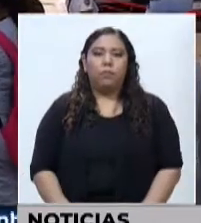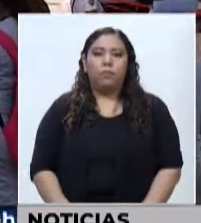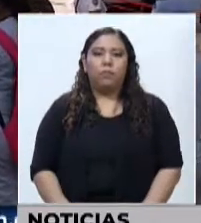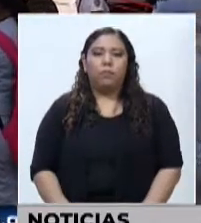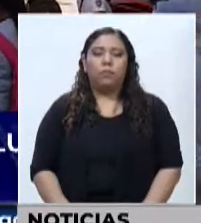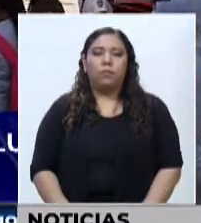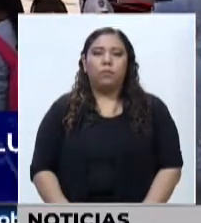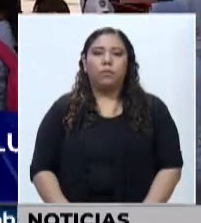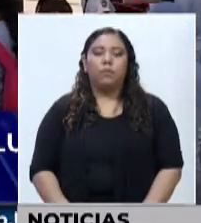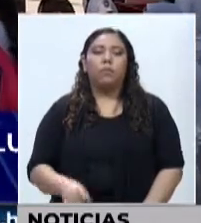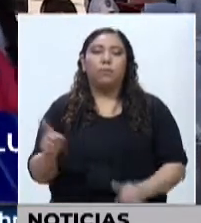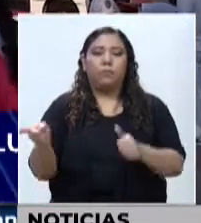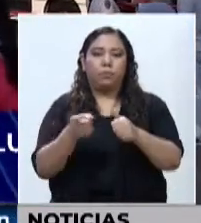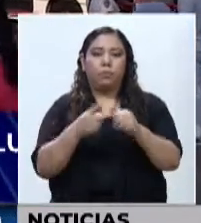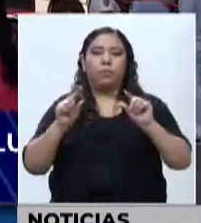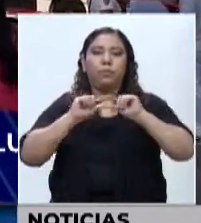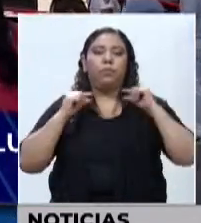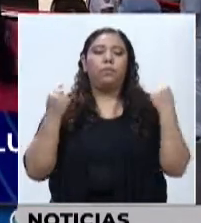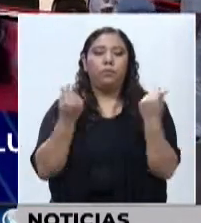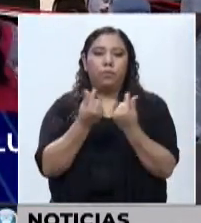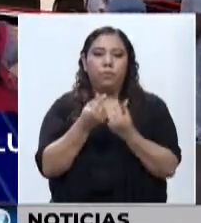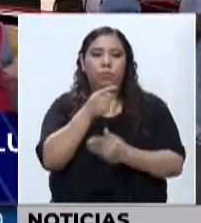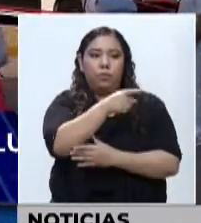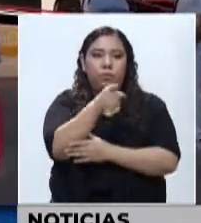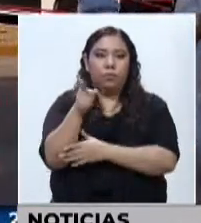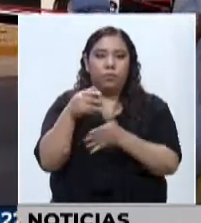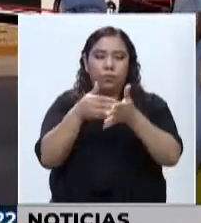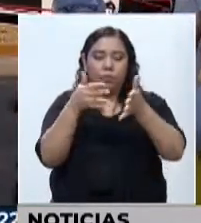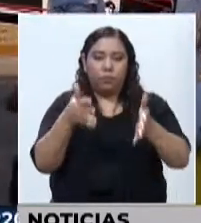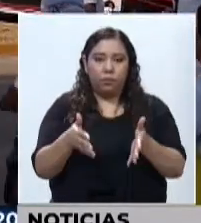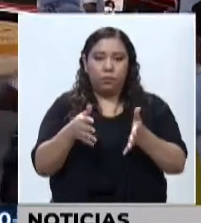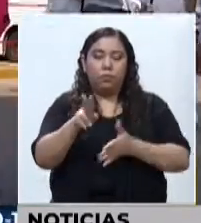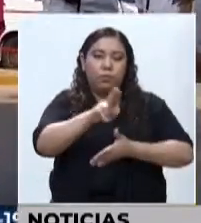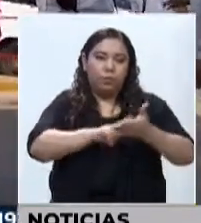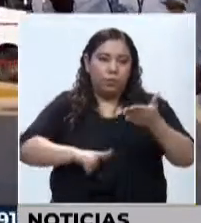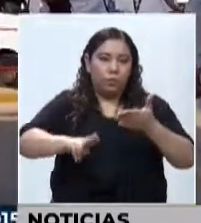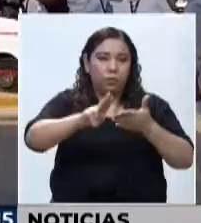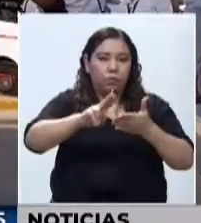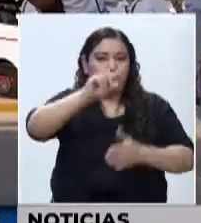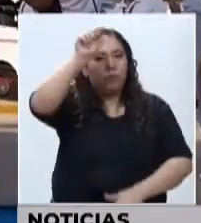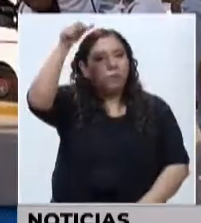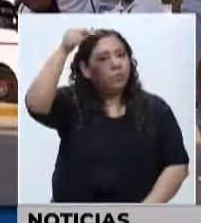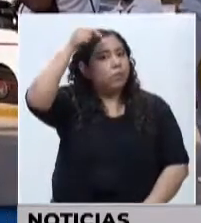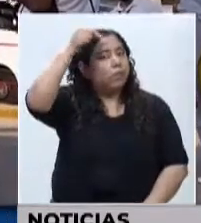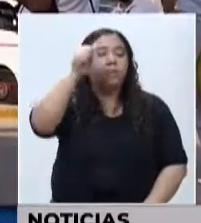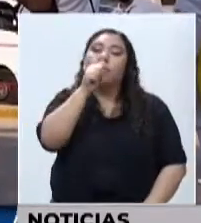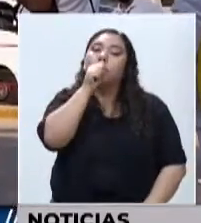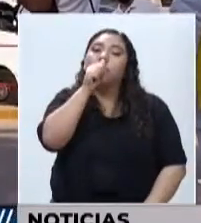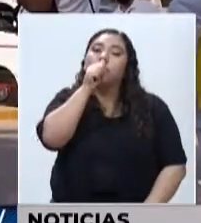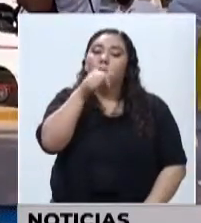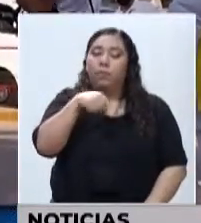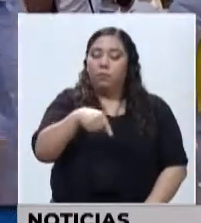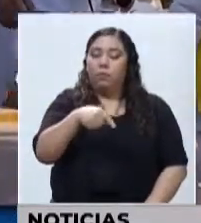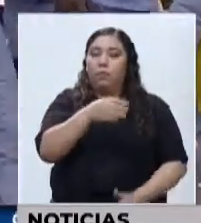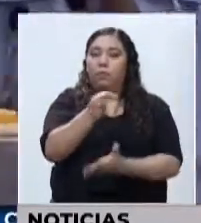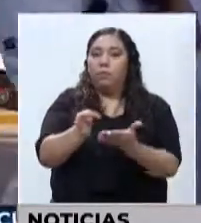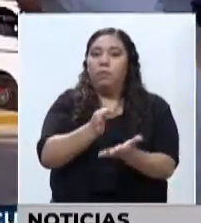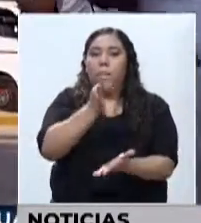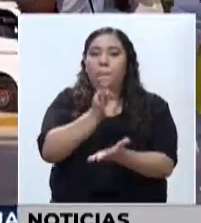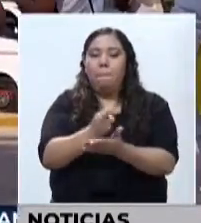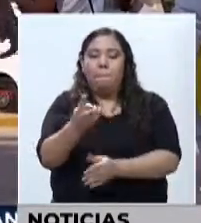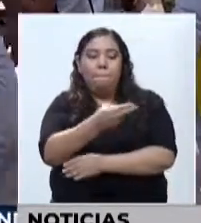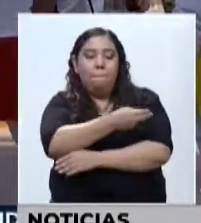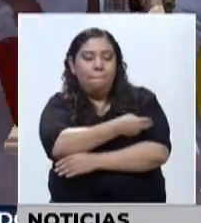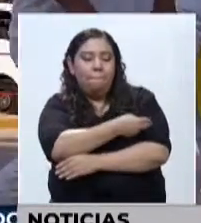Un primer grupo de estudiantes del área de la salud de universidades públicas y privadas del Distrito Central ya han sido inmunizados contra la